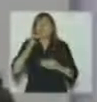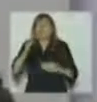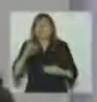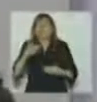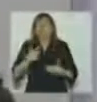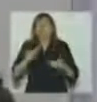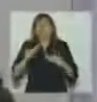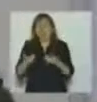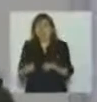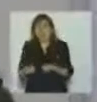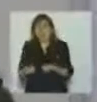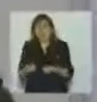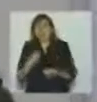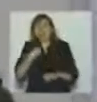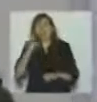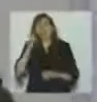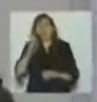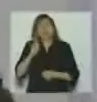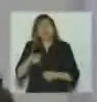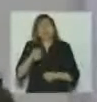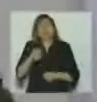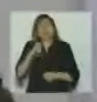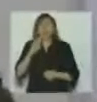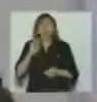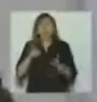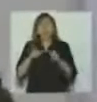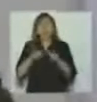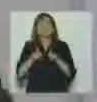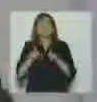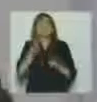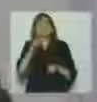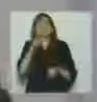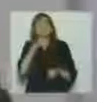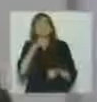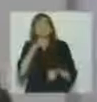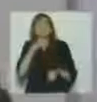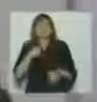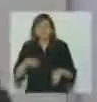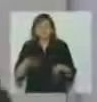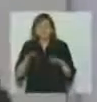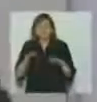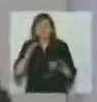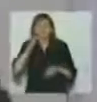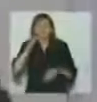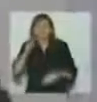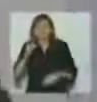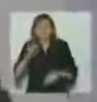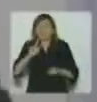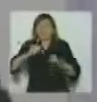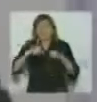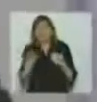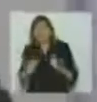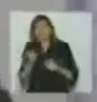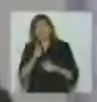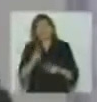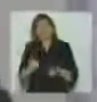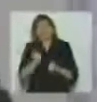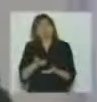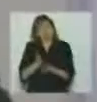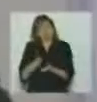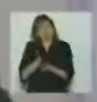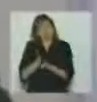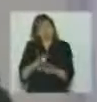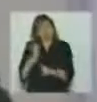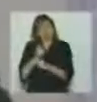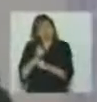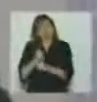dudas sino también un fuerza en el que te transmiten no aflojes seguí adelante